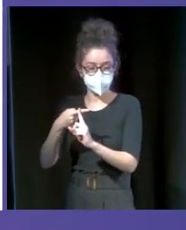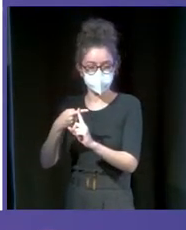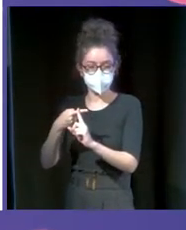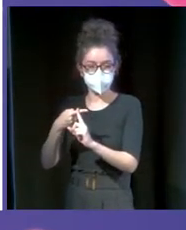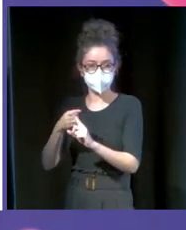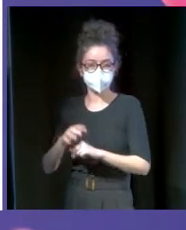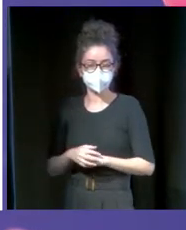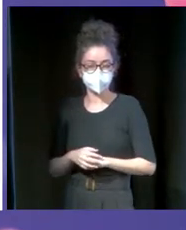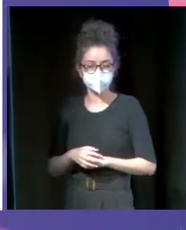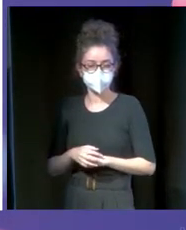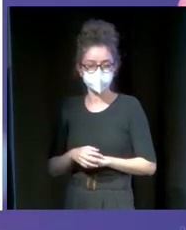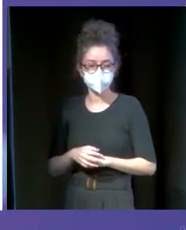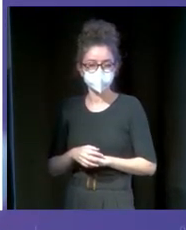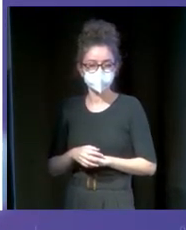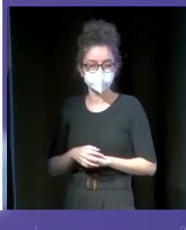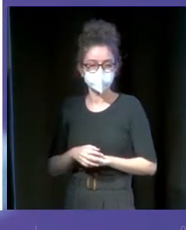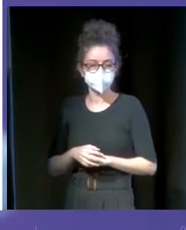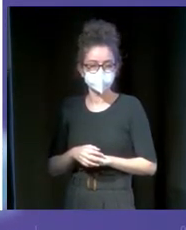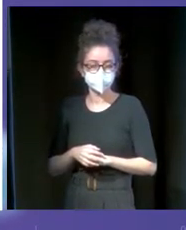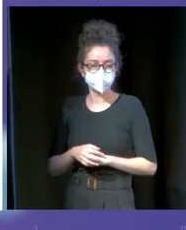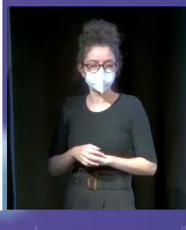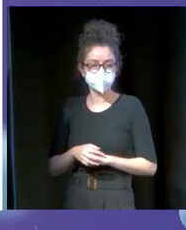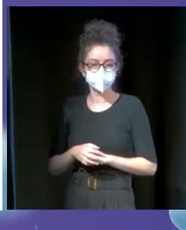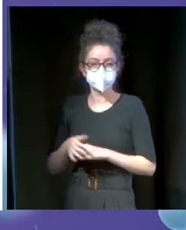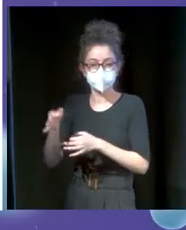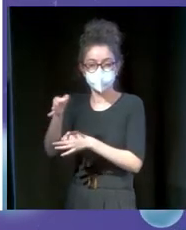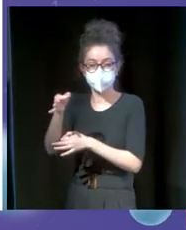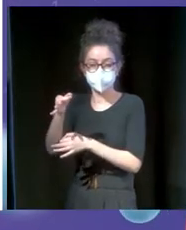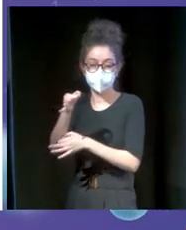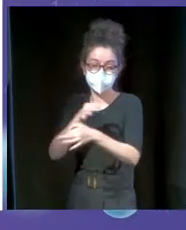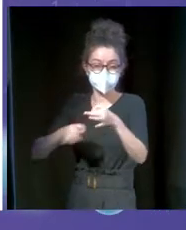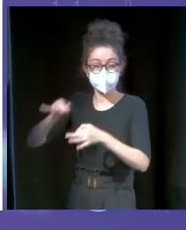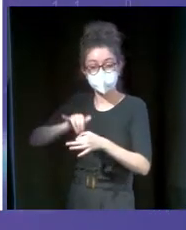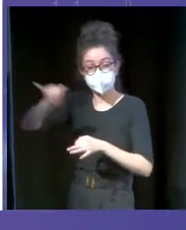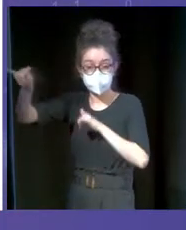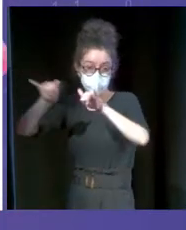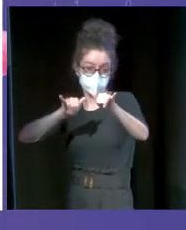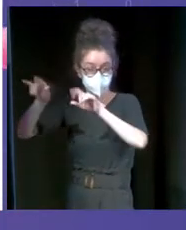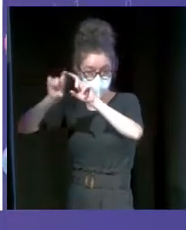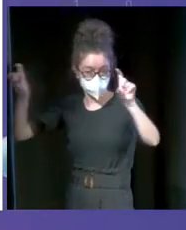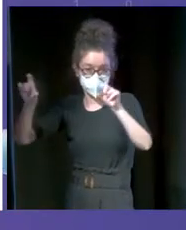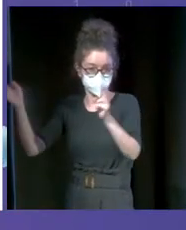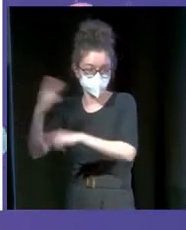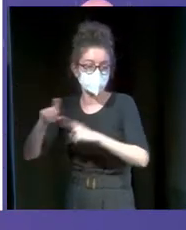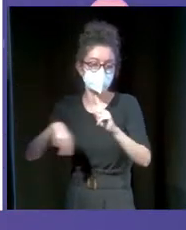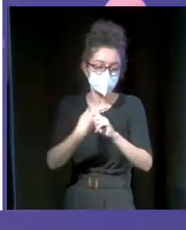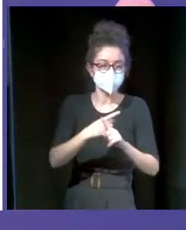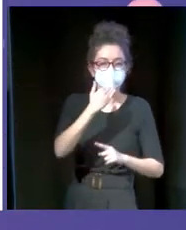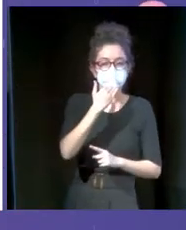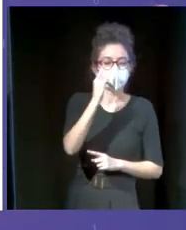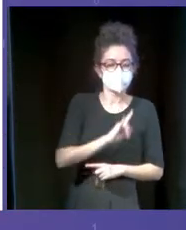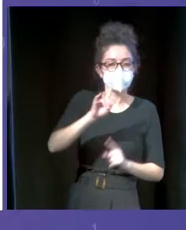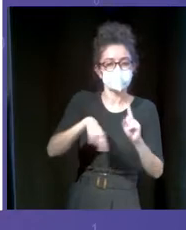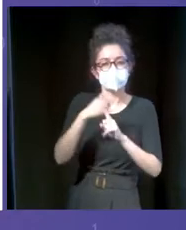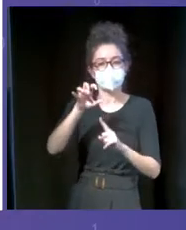nosotros confluyó el que desapareció de una parte Islas Airways y de otra parte que Caja Canarias se fusionó con la Caixa, de tal